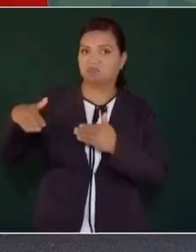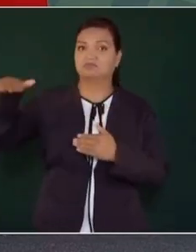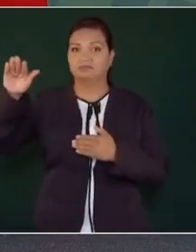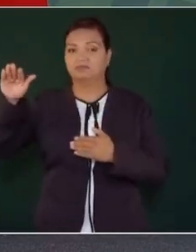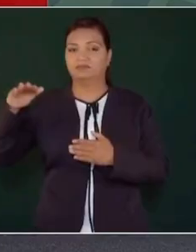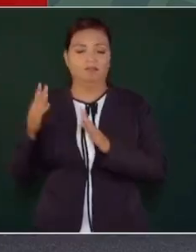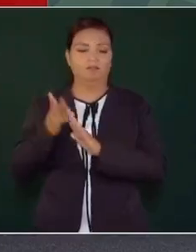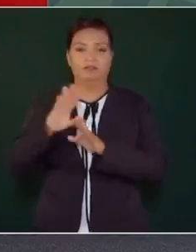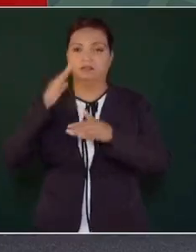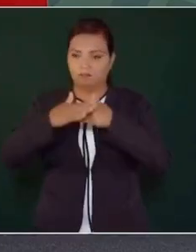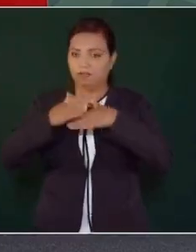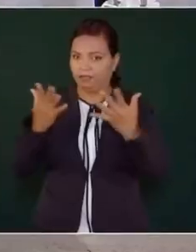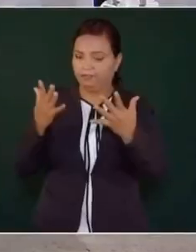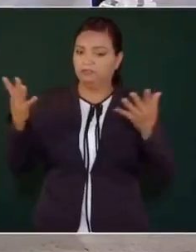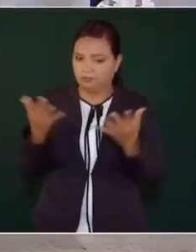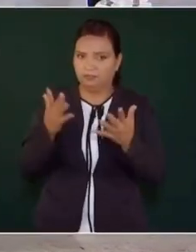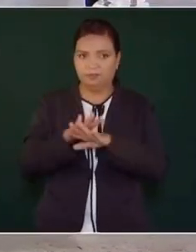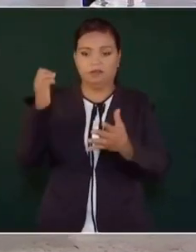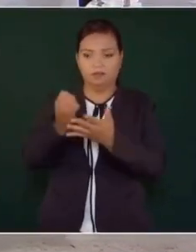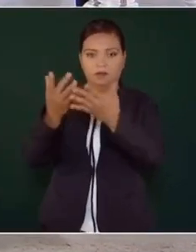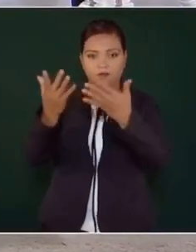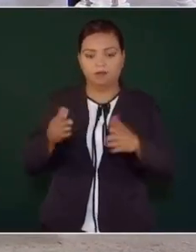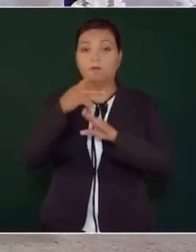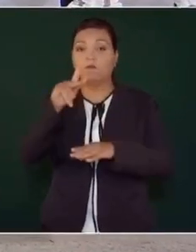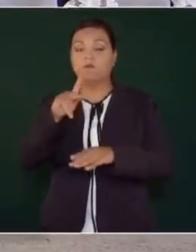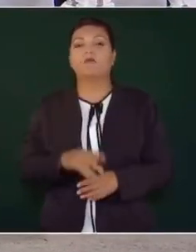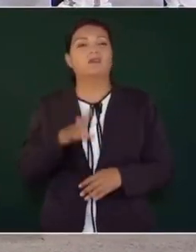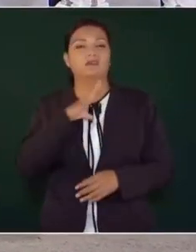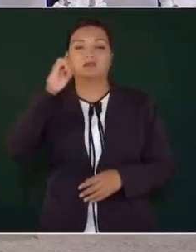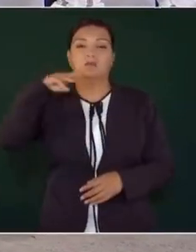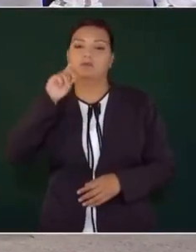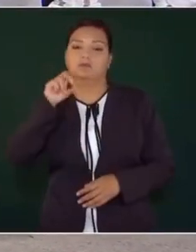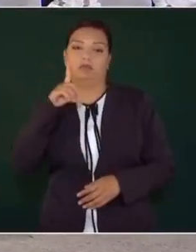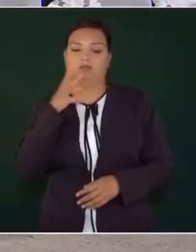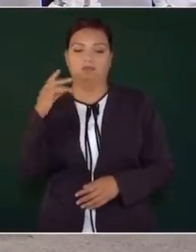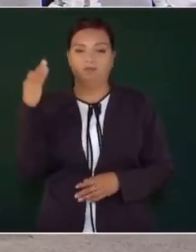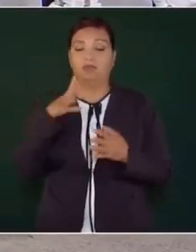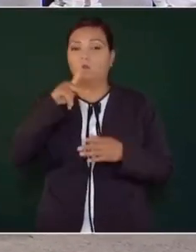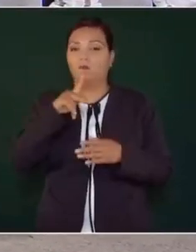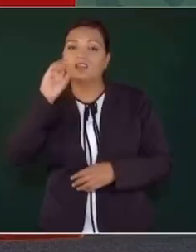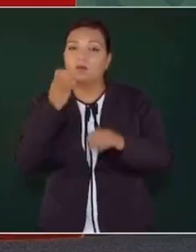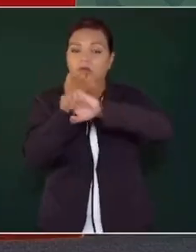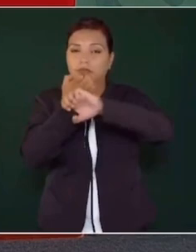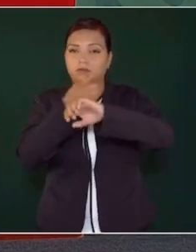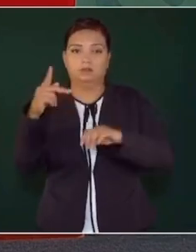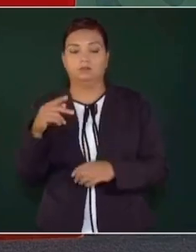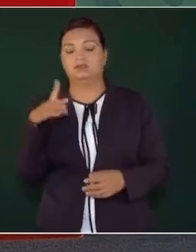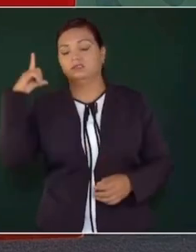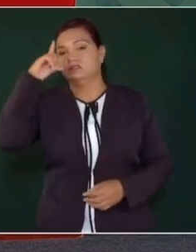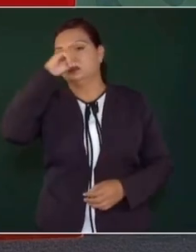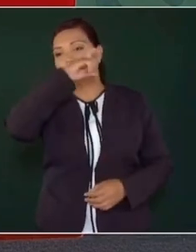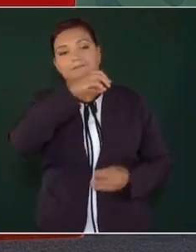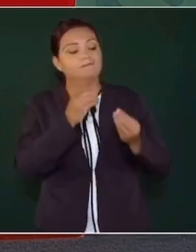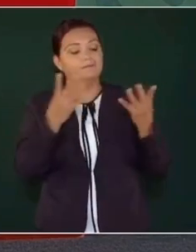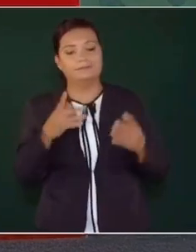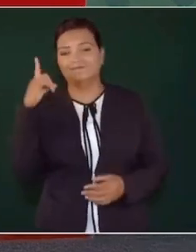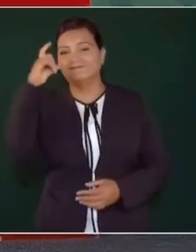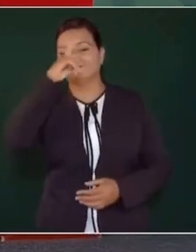consolidando por la impunidad y por las complicidades. Nos ha costado mucho